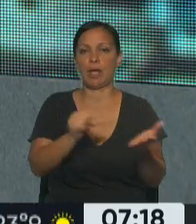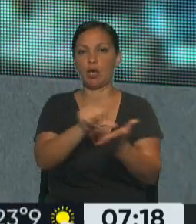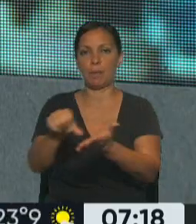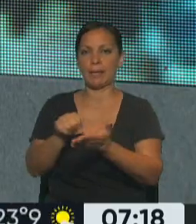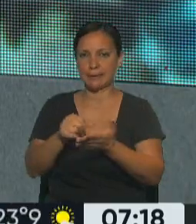Muchas gracias, Ale.